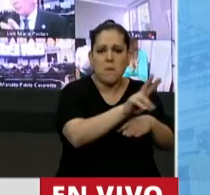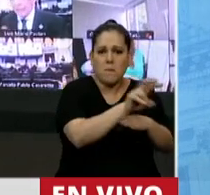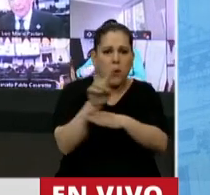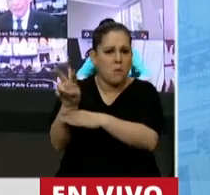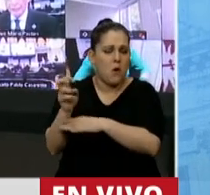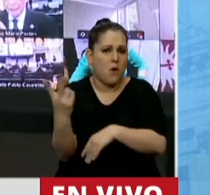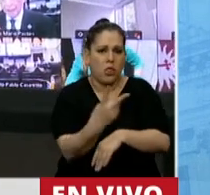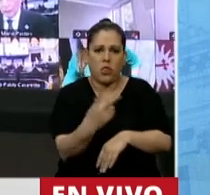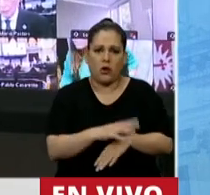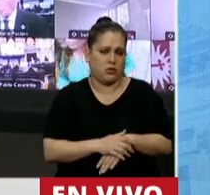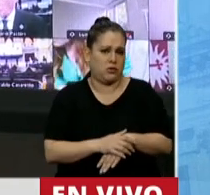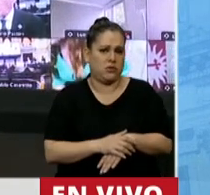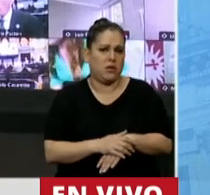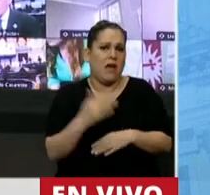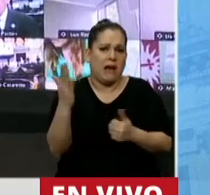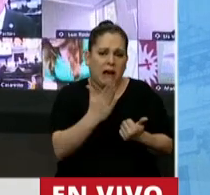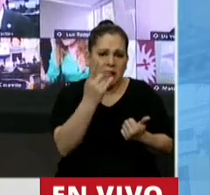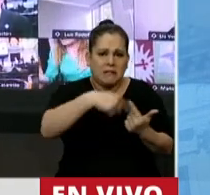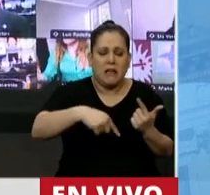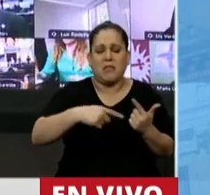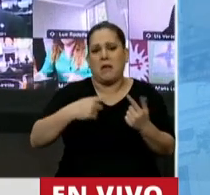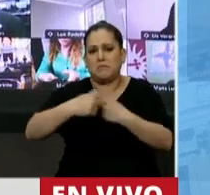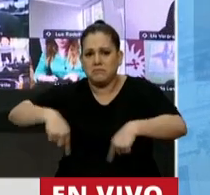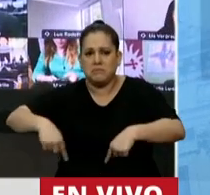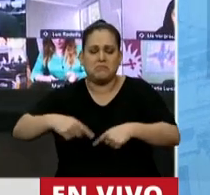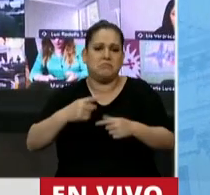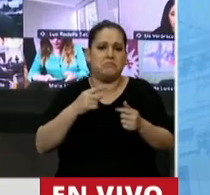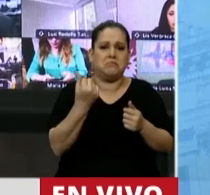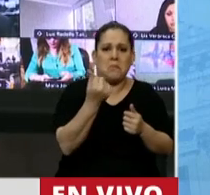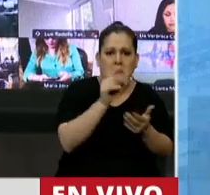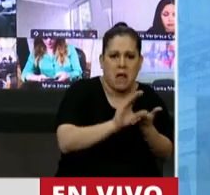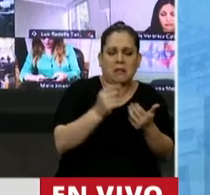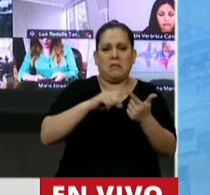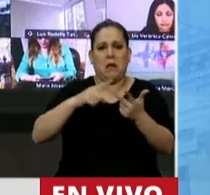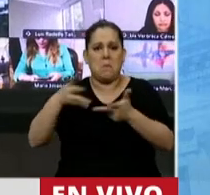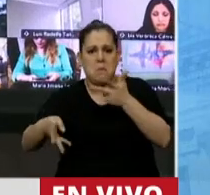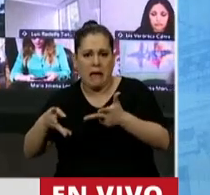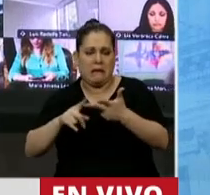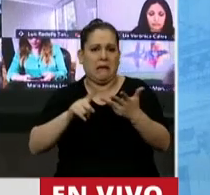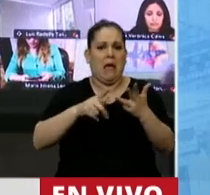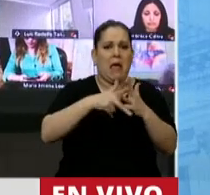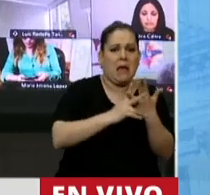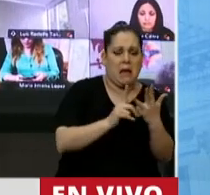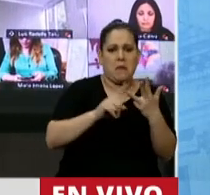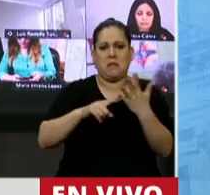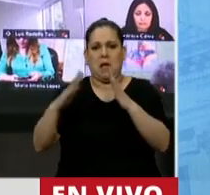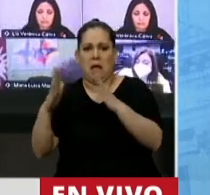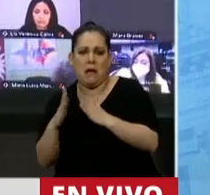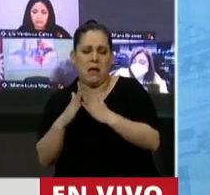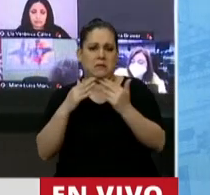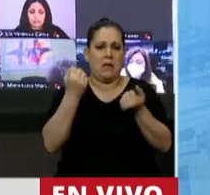trabajo, graba mercadería, insumos, bienes de capital, maquinaria, herramientas, inmuebles,